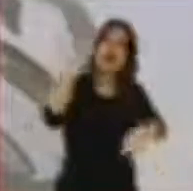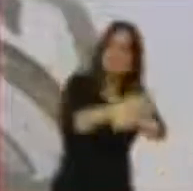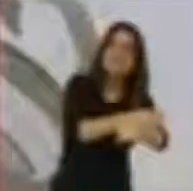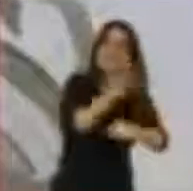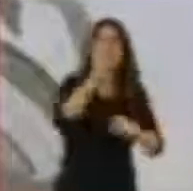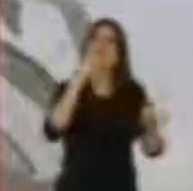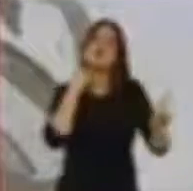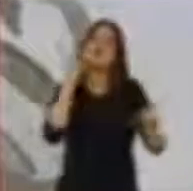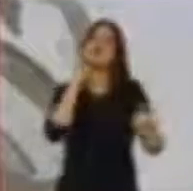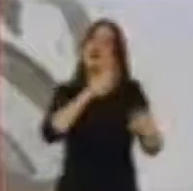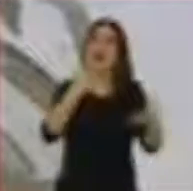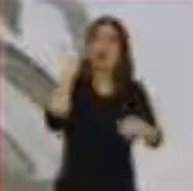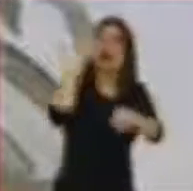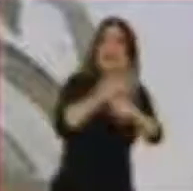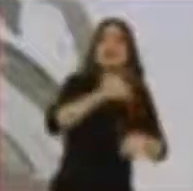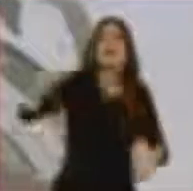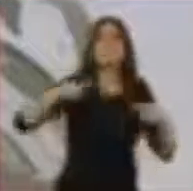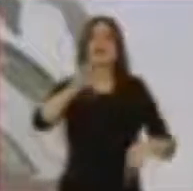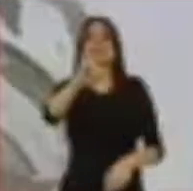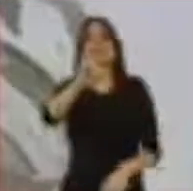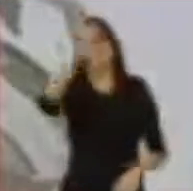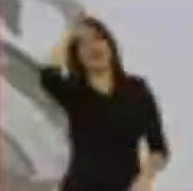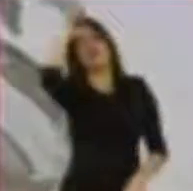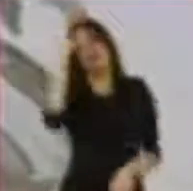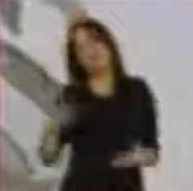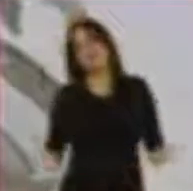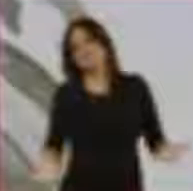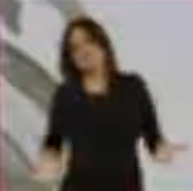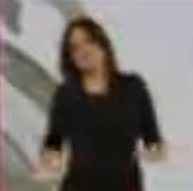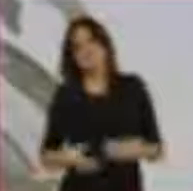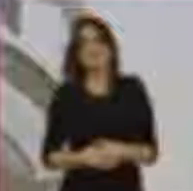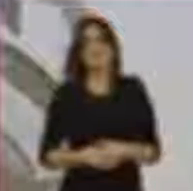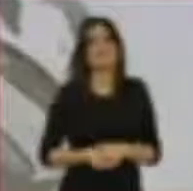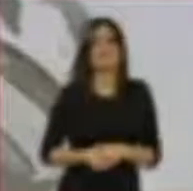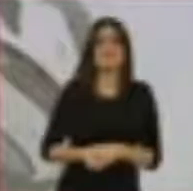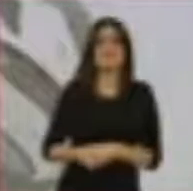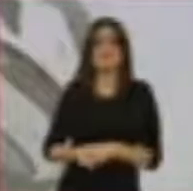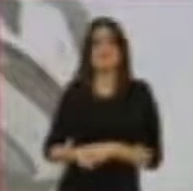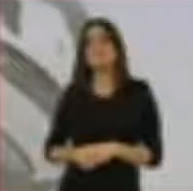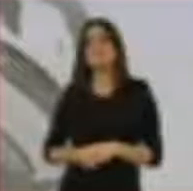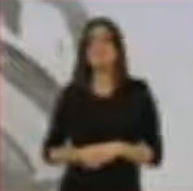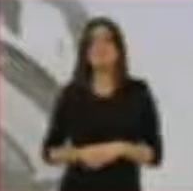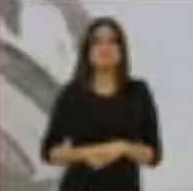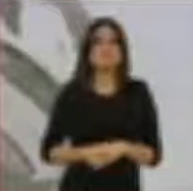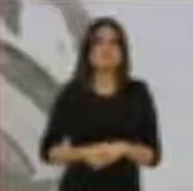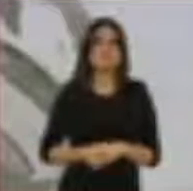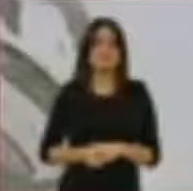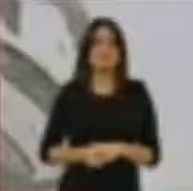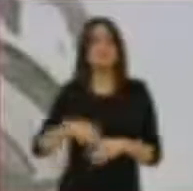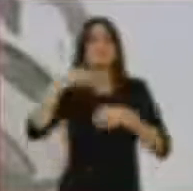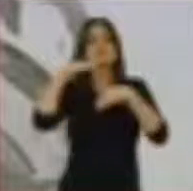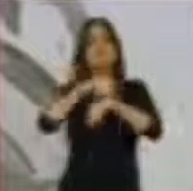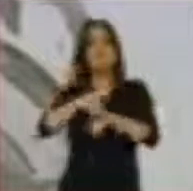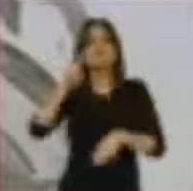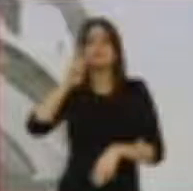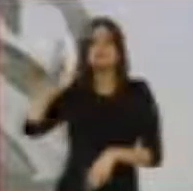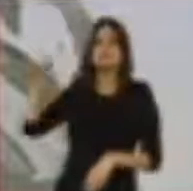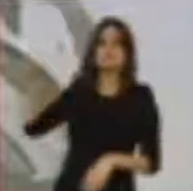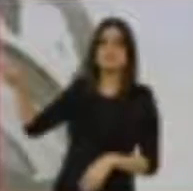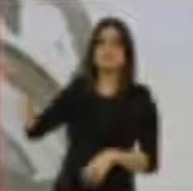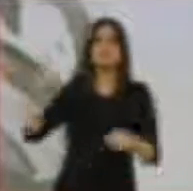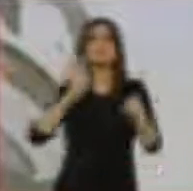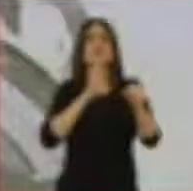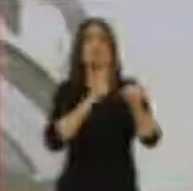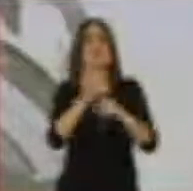Me he hecho. Ah bueno eso sí está a favor. ¿No? Eso sí que viene. Pero el término genera. Que viene siendo lo Genera mucho ruido. Respecto a las a las